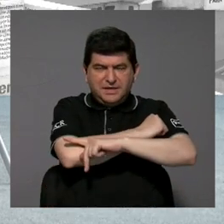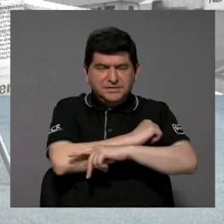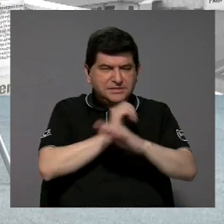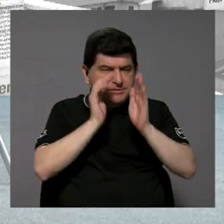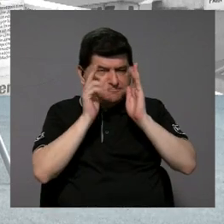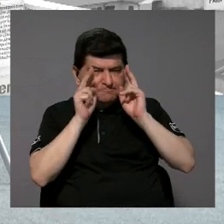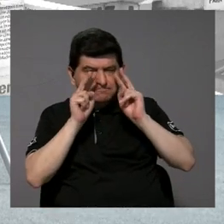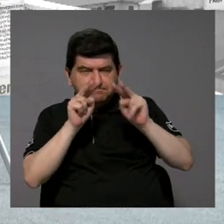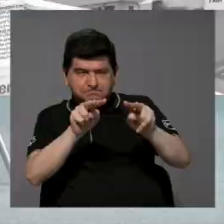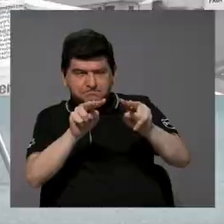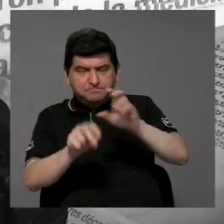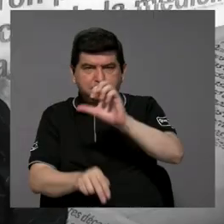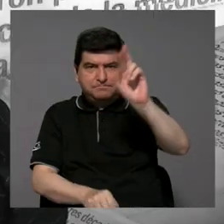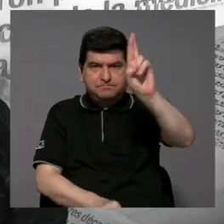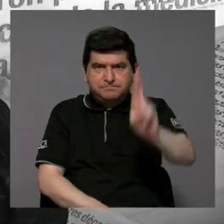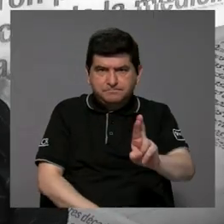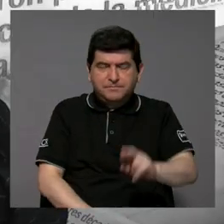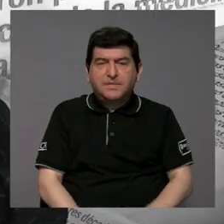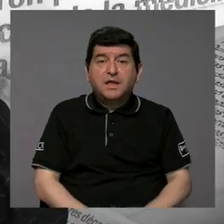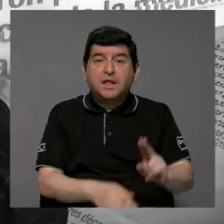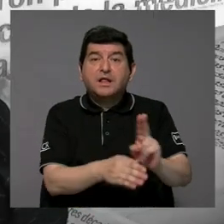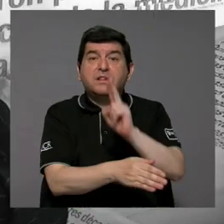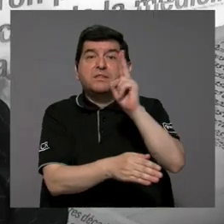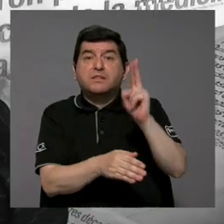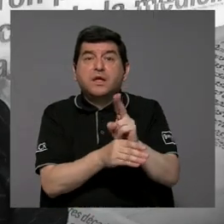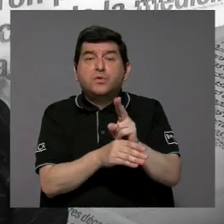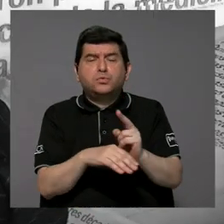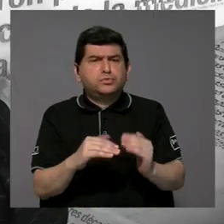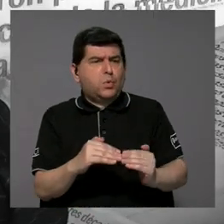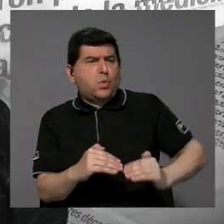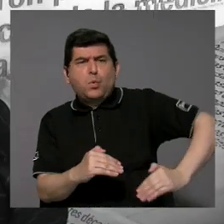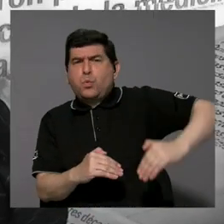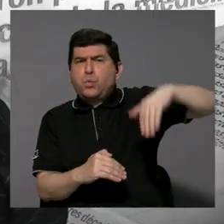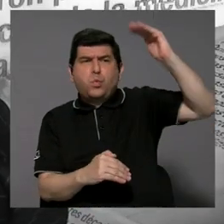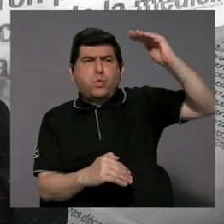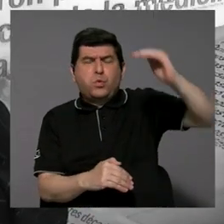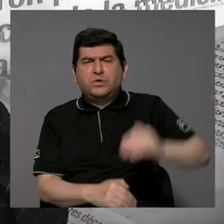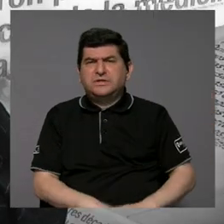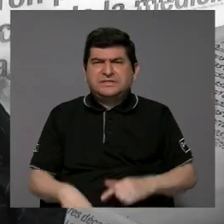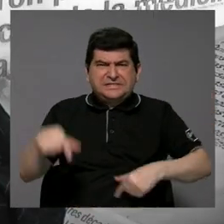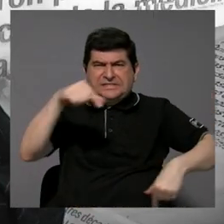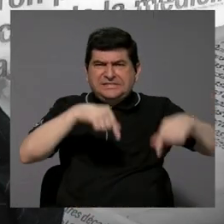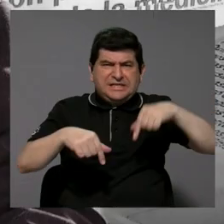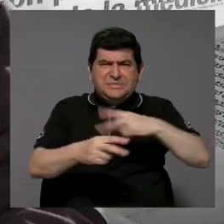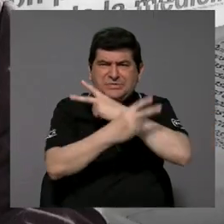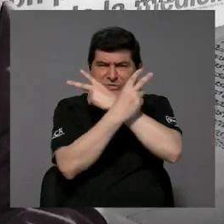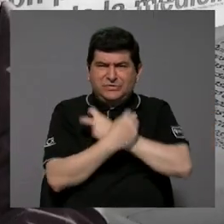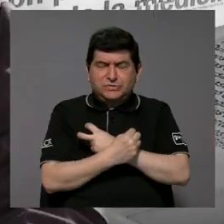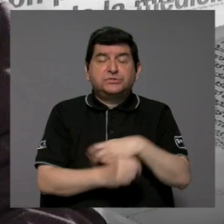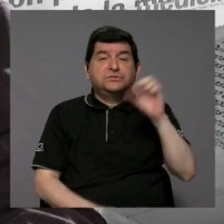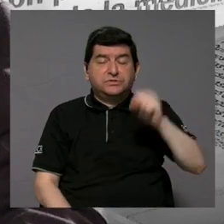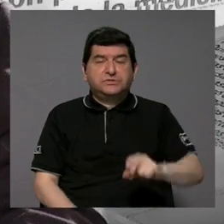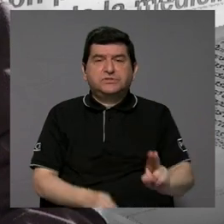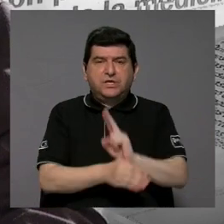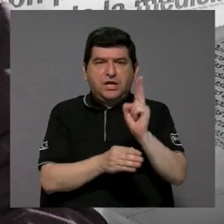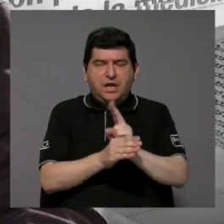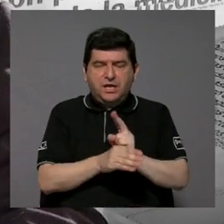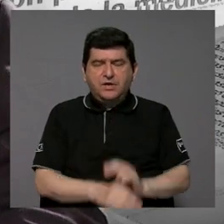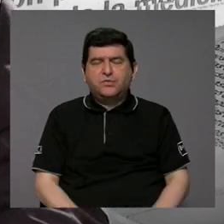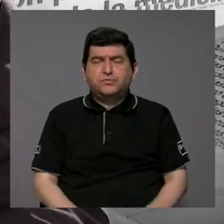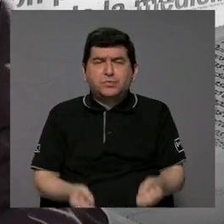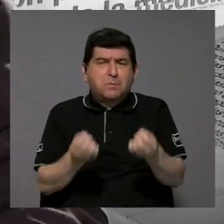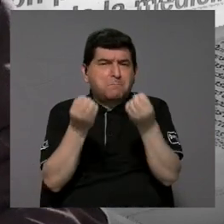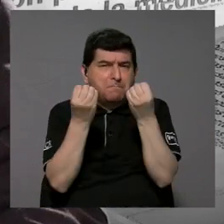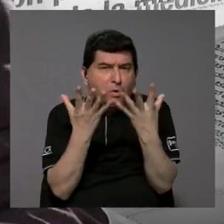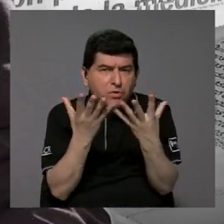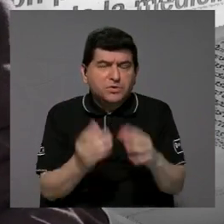cuidado a Costa Rica sobre el uso excesivo de plaguicidas. Sí, el uso excesivo no solamente nos